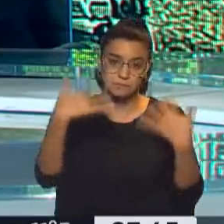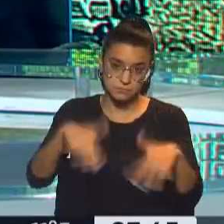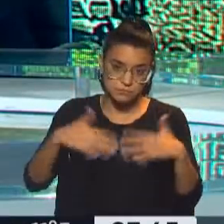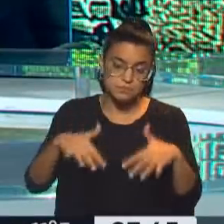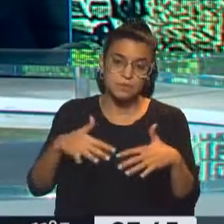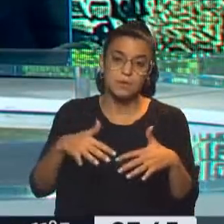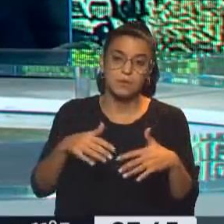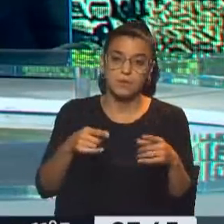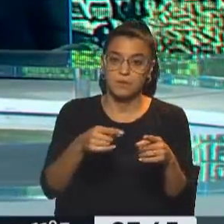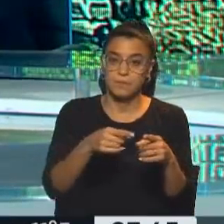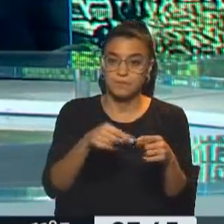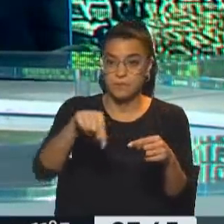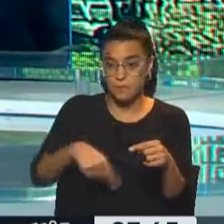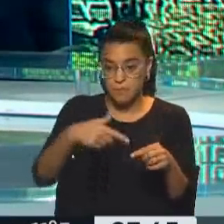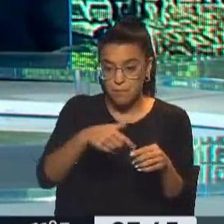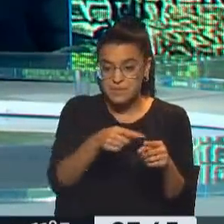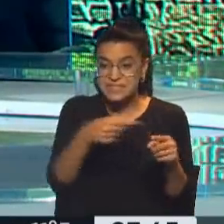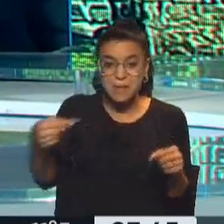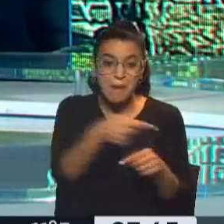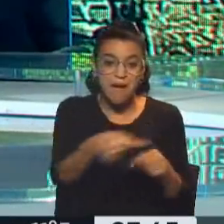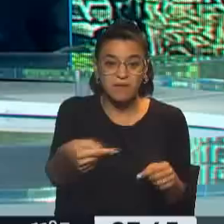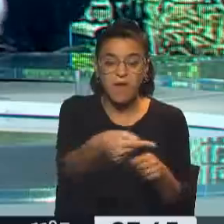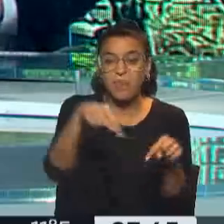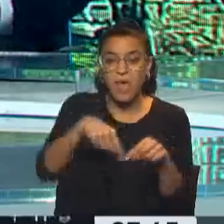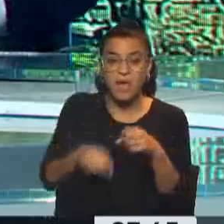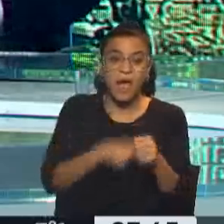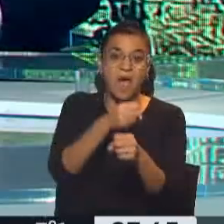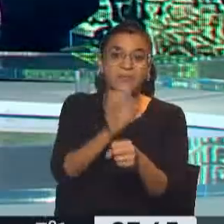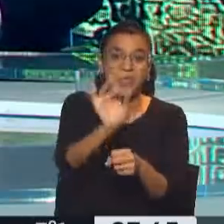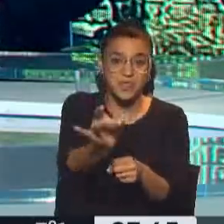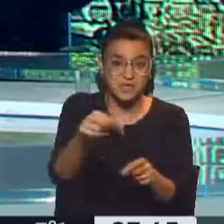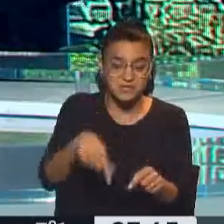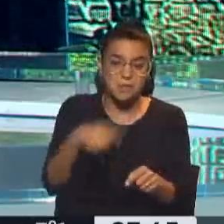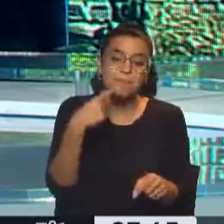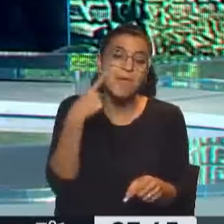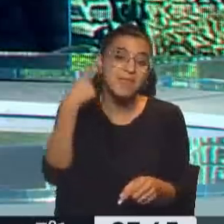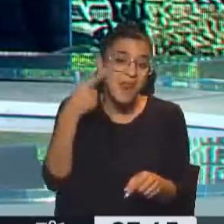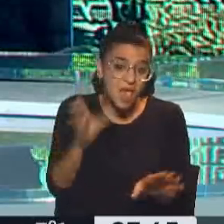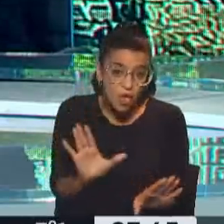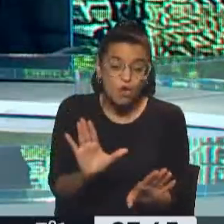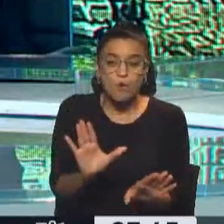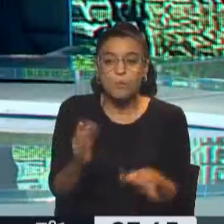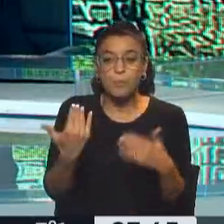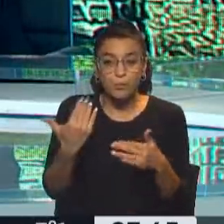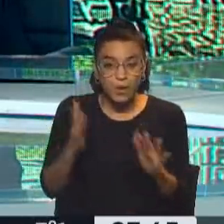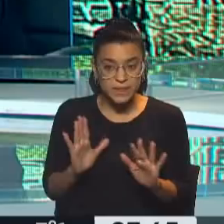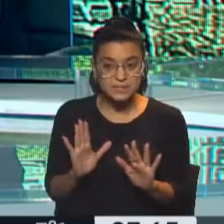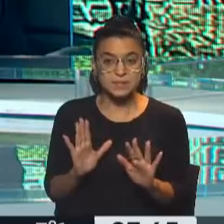durante las próximas semanas, es decir, de acá al mes de diciembre, y creo que puede llegar a ser